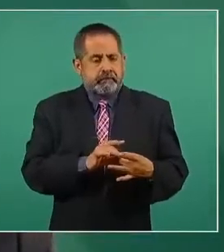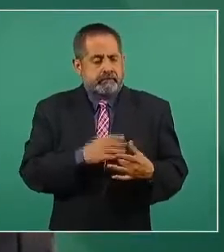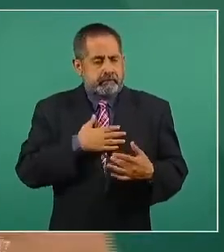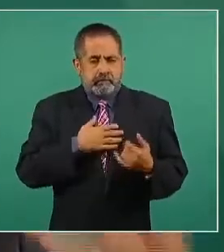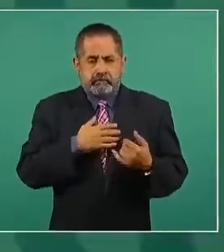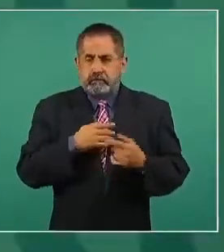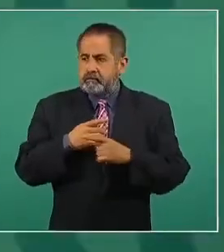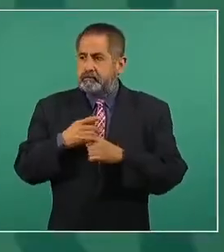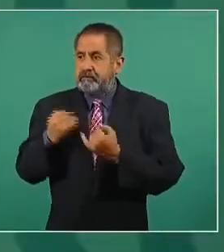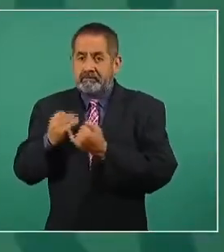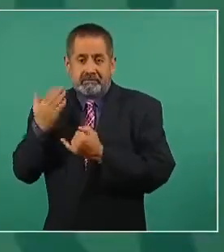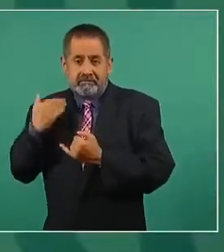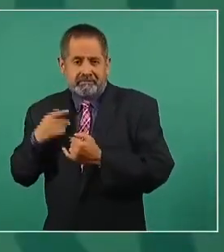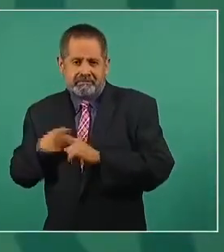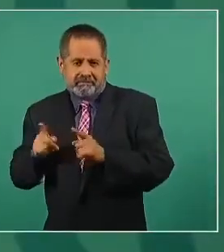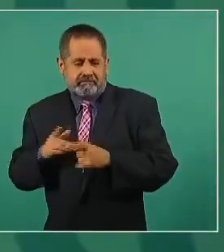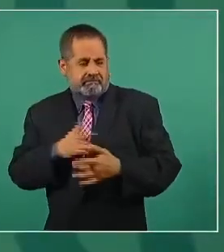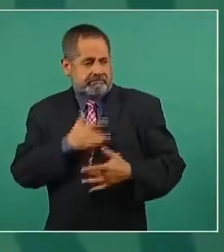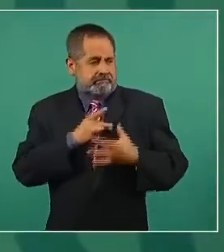seguir adelante.